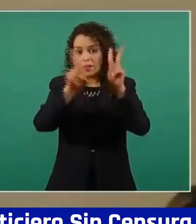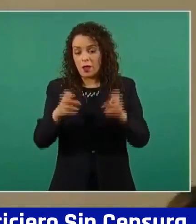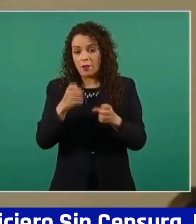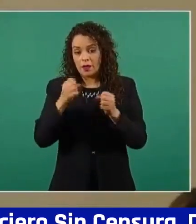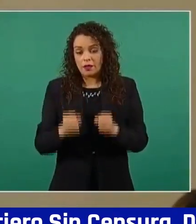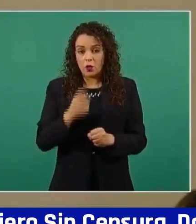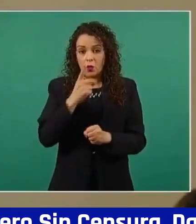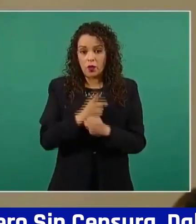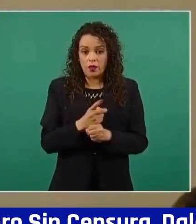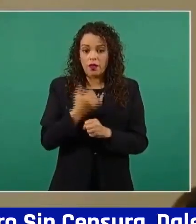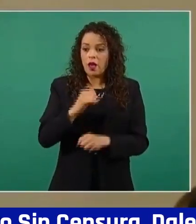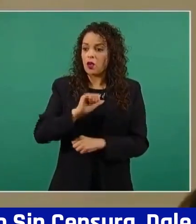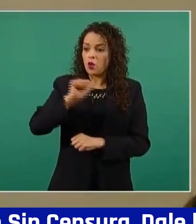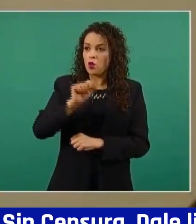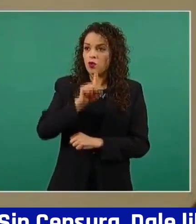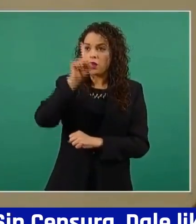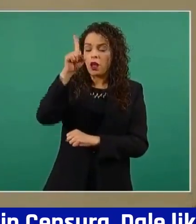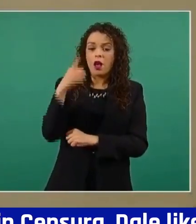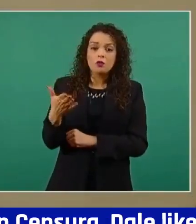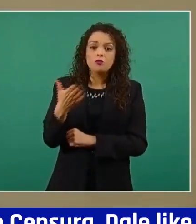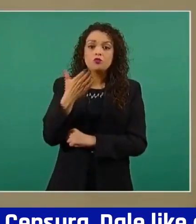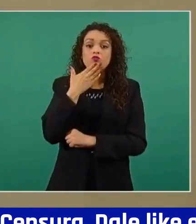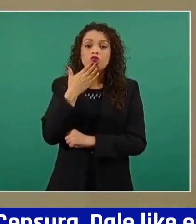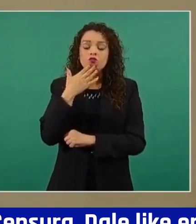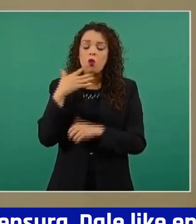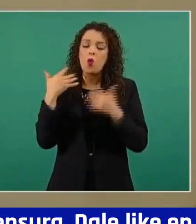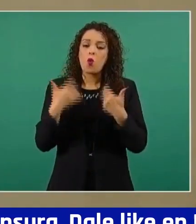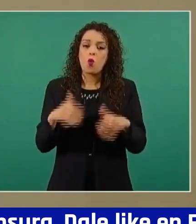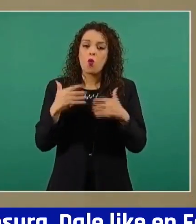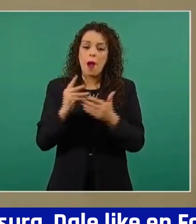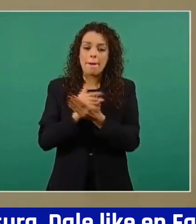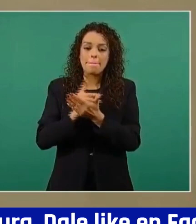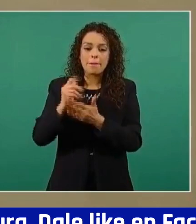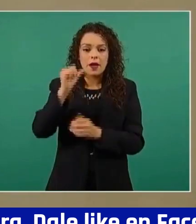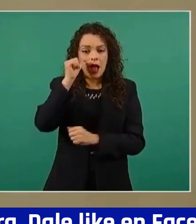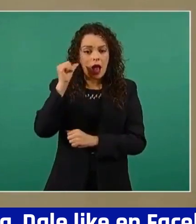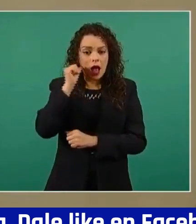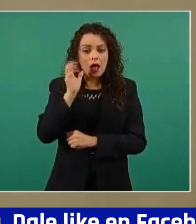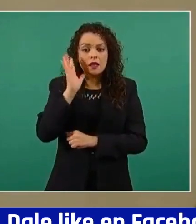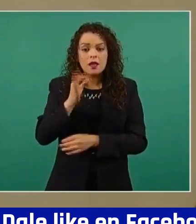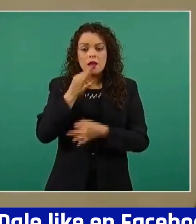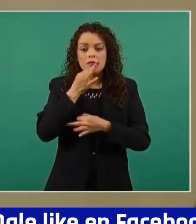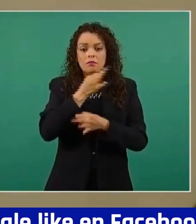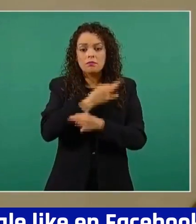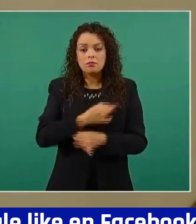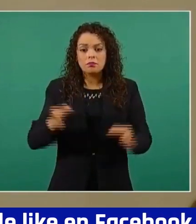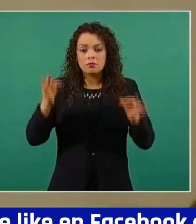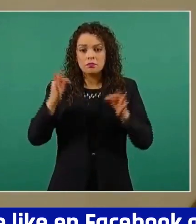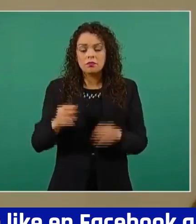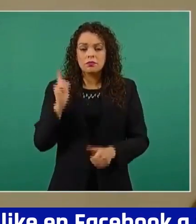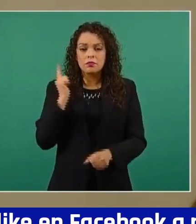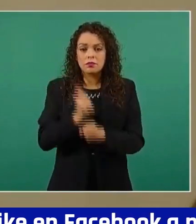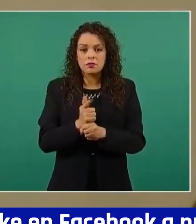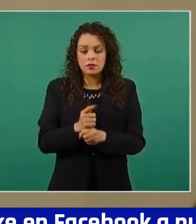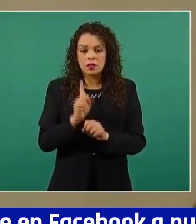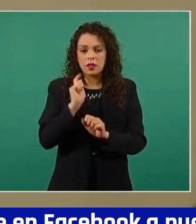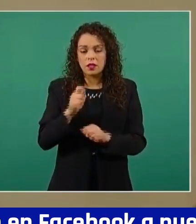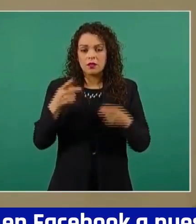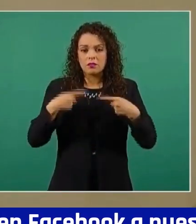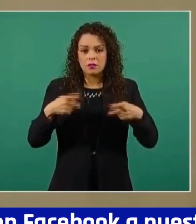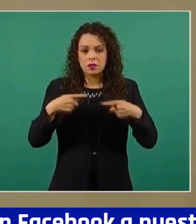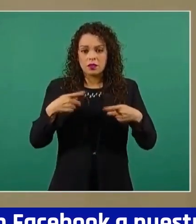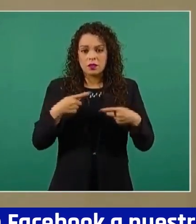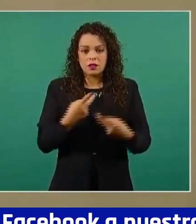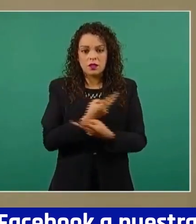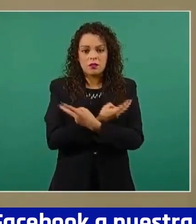lamentablemente en Sonora nos impactó muchísimo. Ayer se dio a conocer que el hallazgo de restos humanos de una